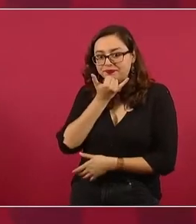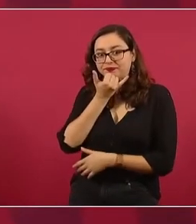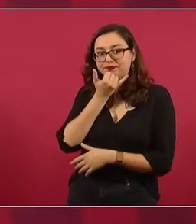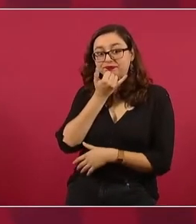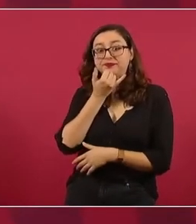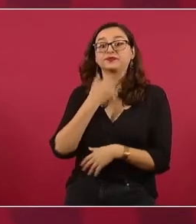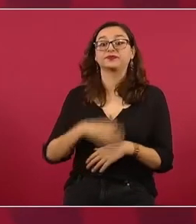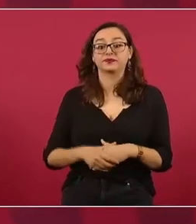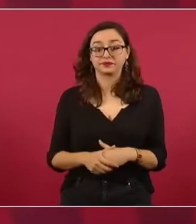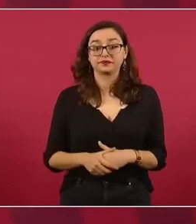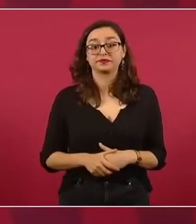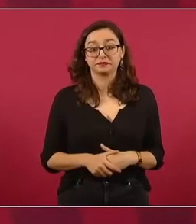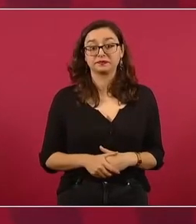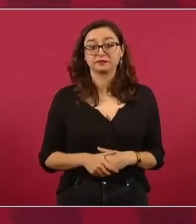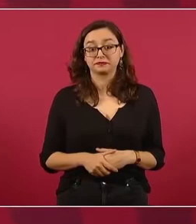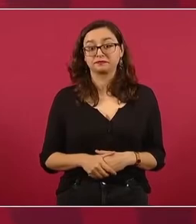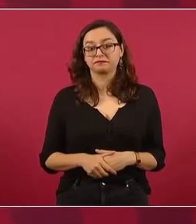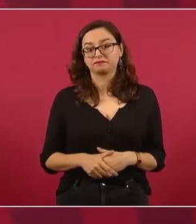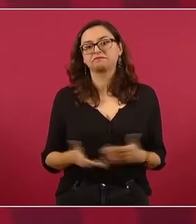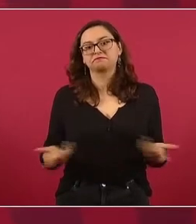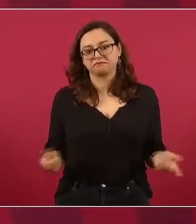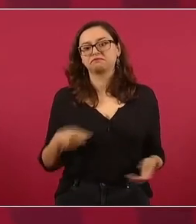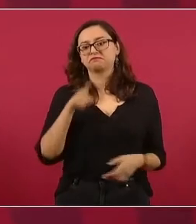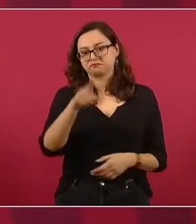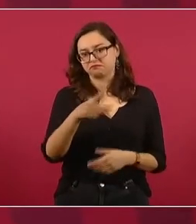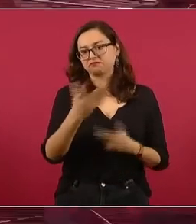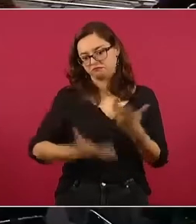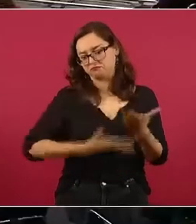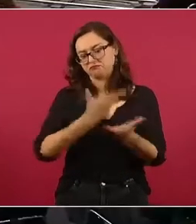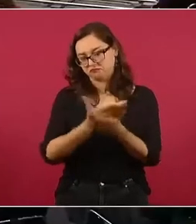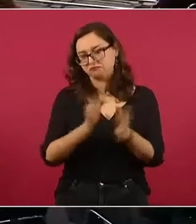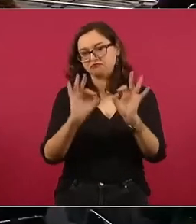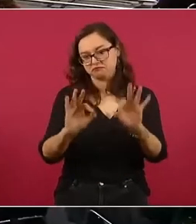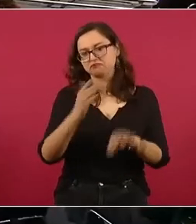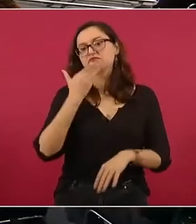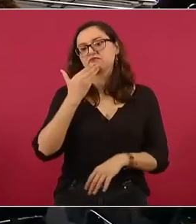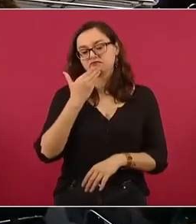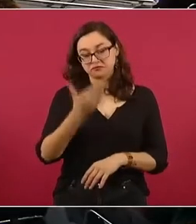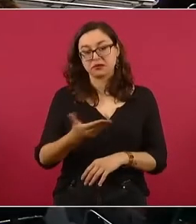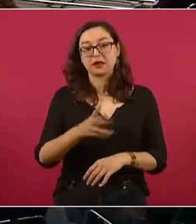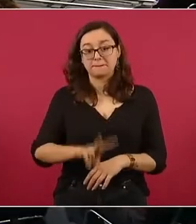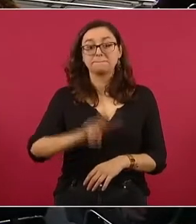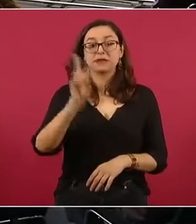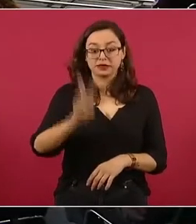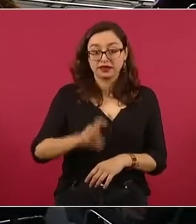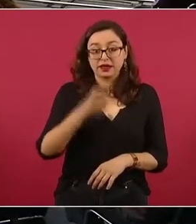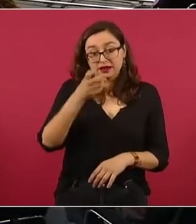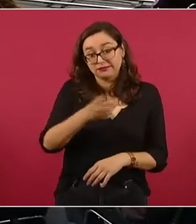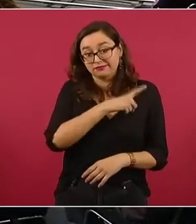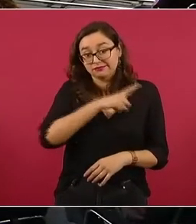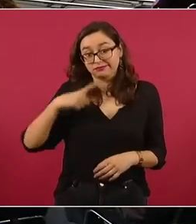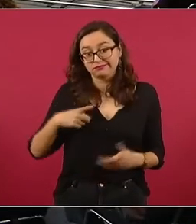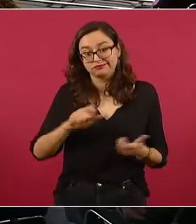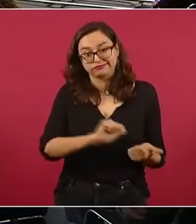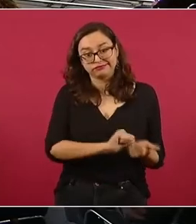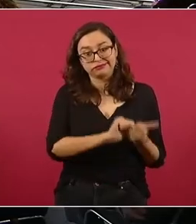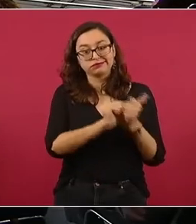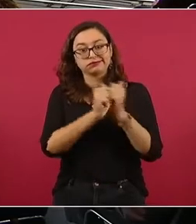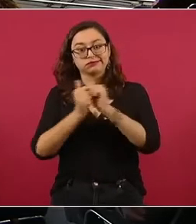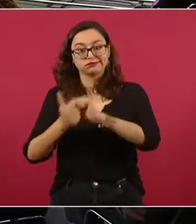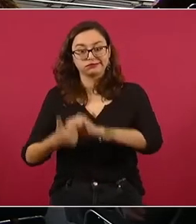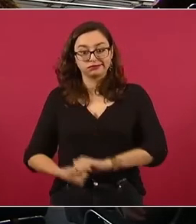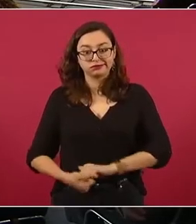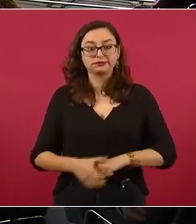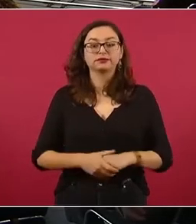Entonces, pero sí es buena tu observación. O sea, es de los cambios. Yo creo